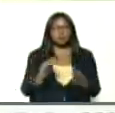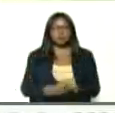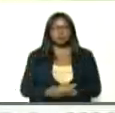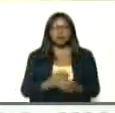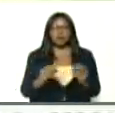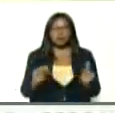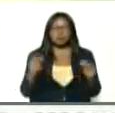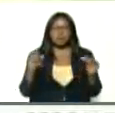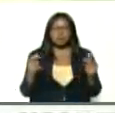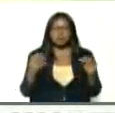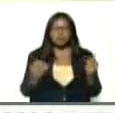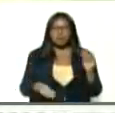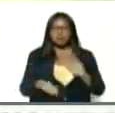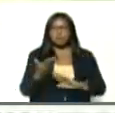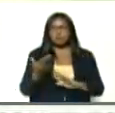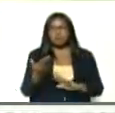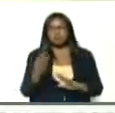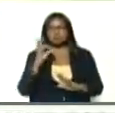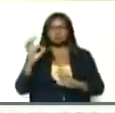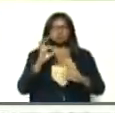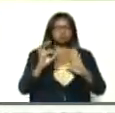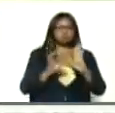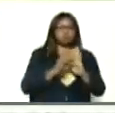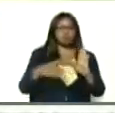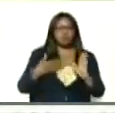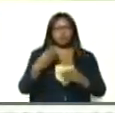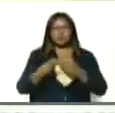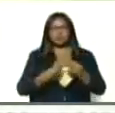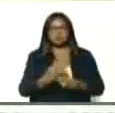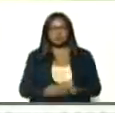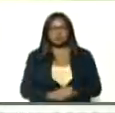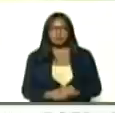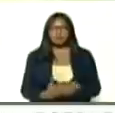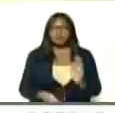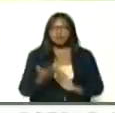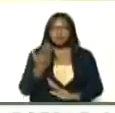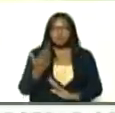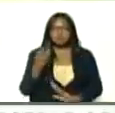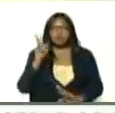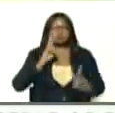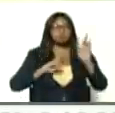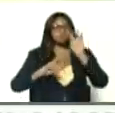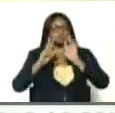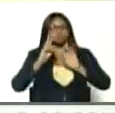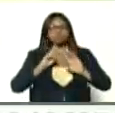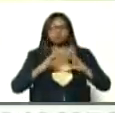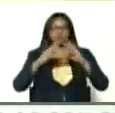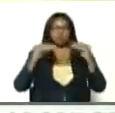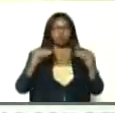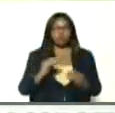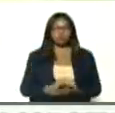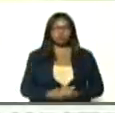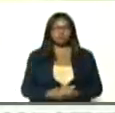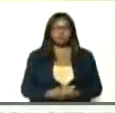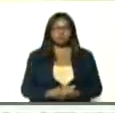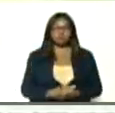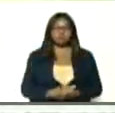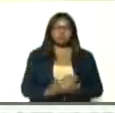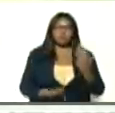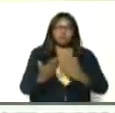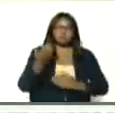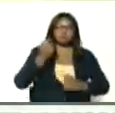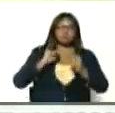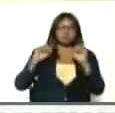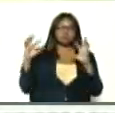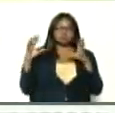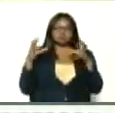un activador, de tasa, de contagio, así que, importante, la desinfección, importante, evitar, las